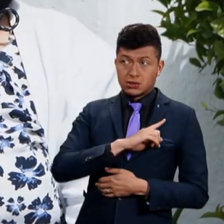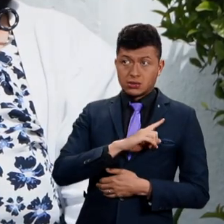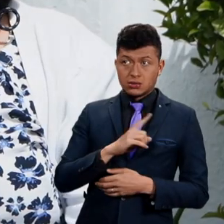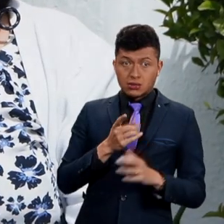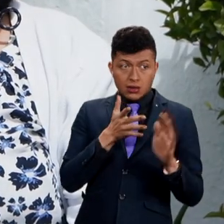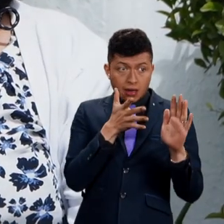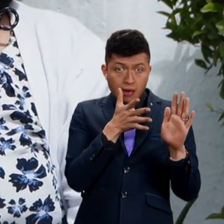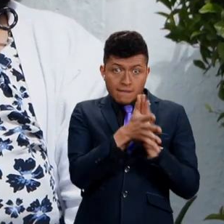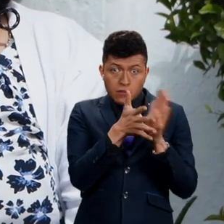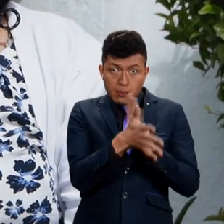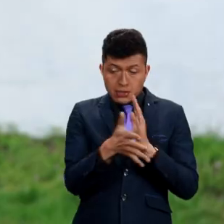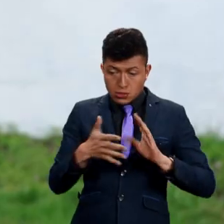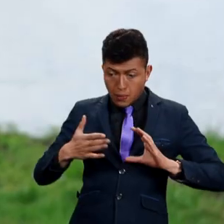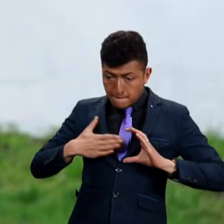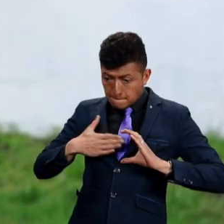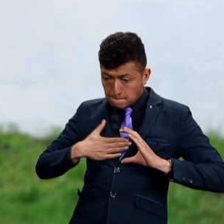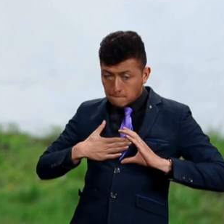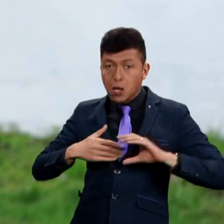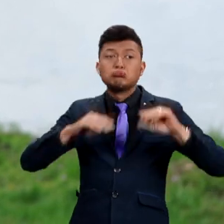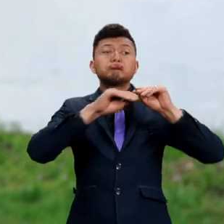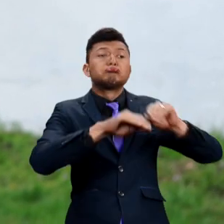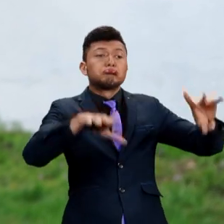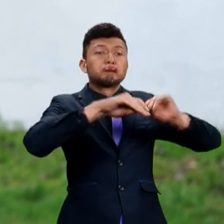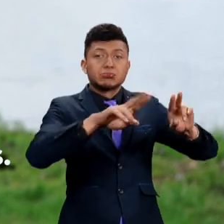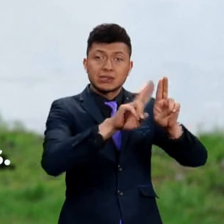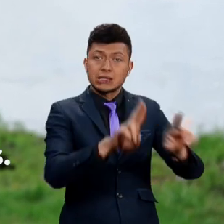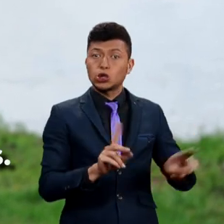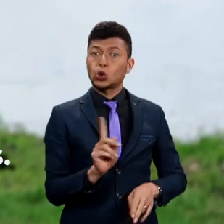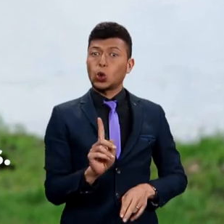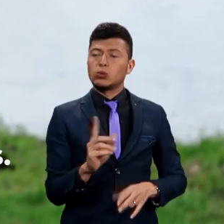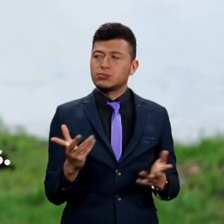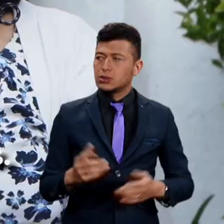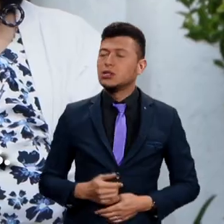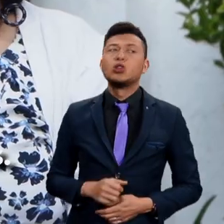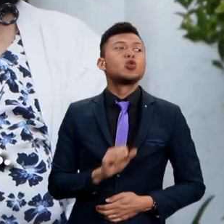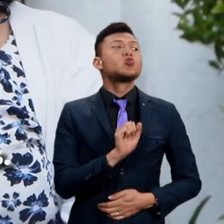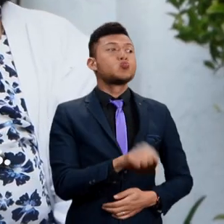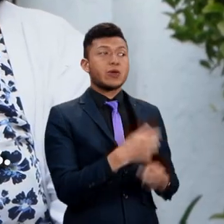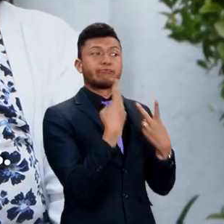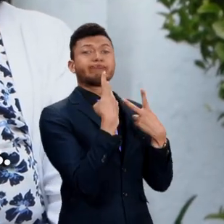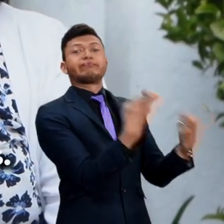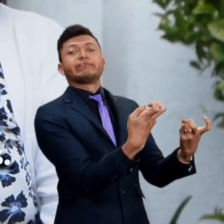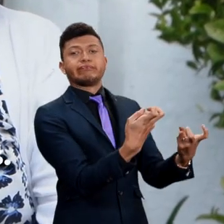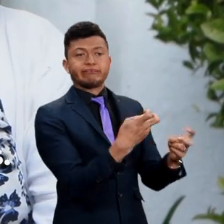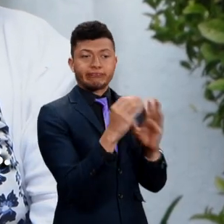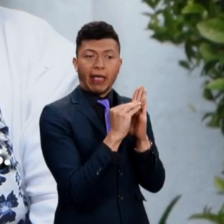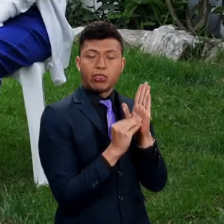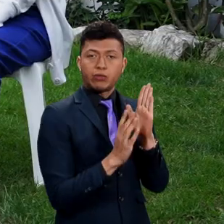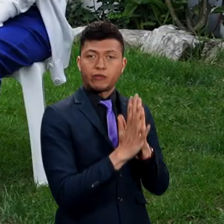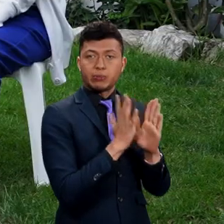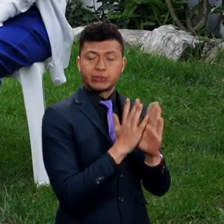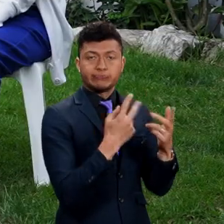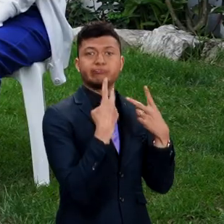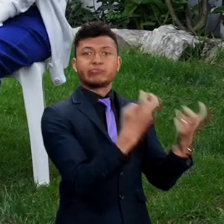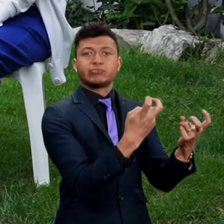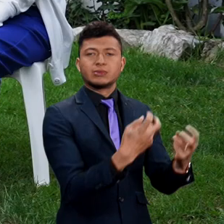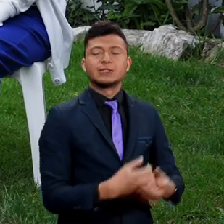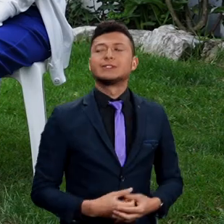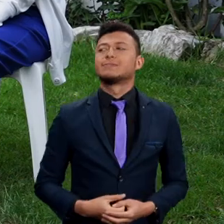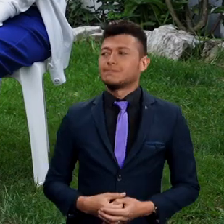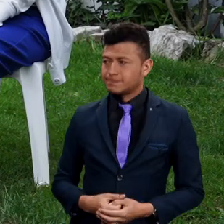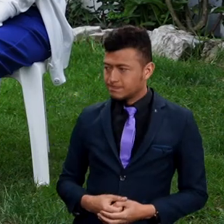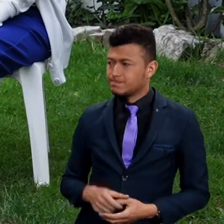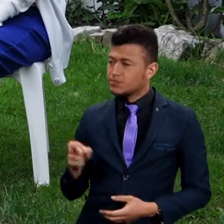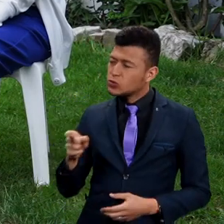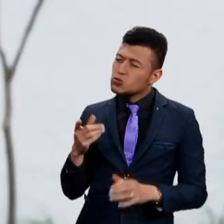no compartamos toda nuestra información en internet? Nos pueden robar los datos. ¿Cuál es el mensaje que tú